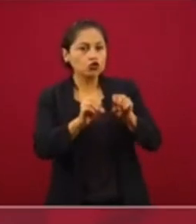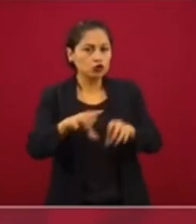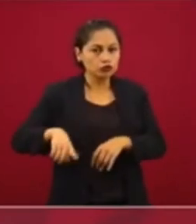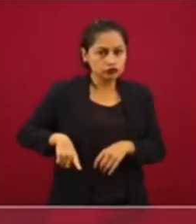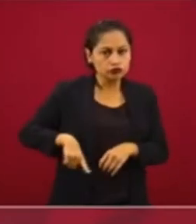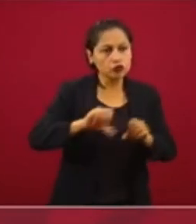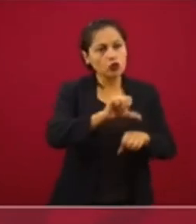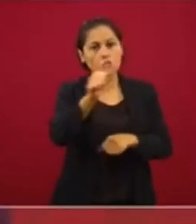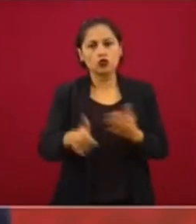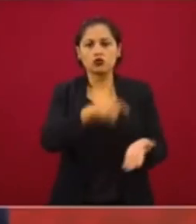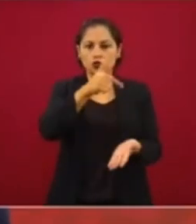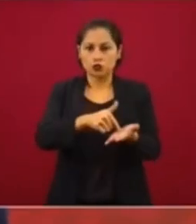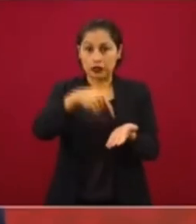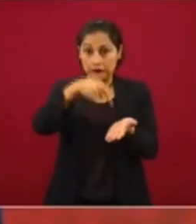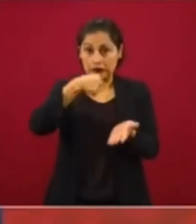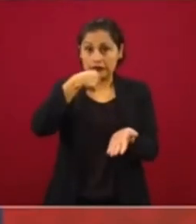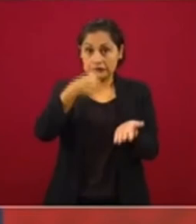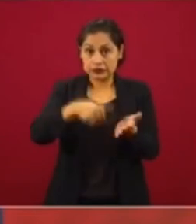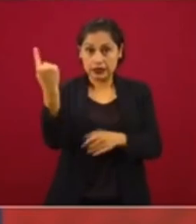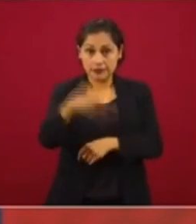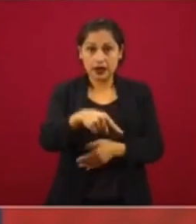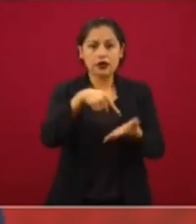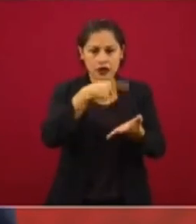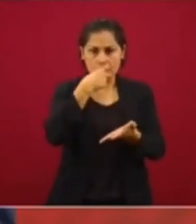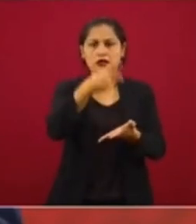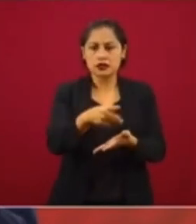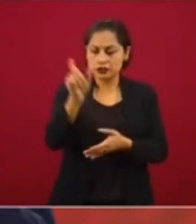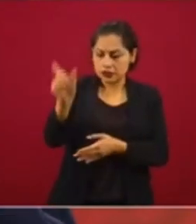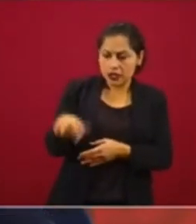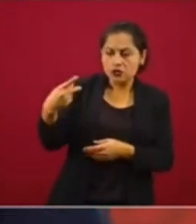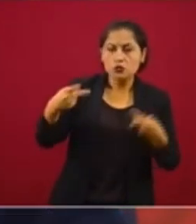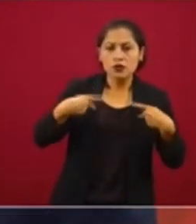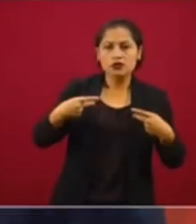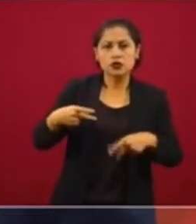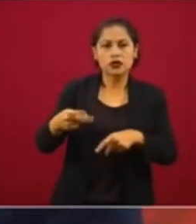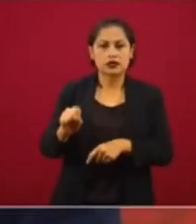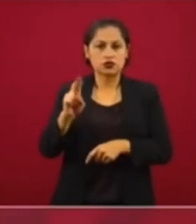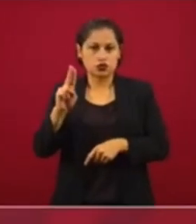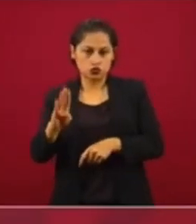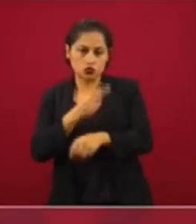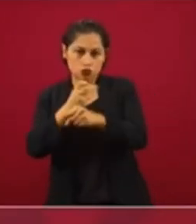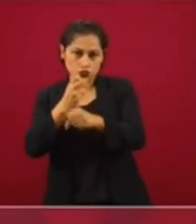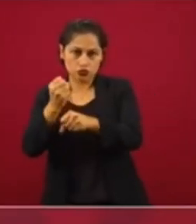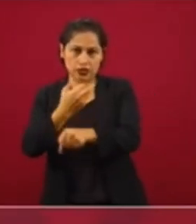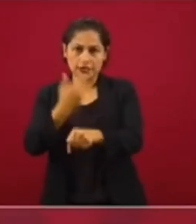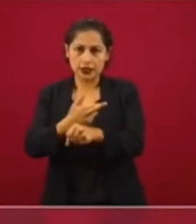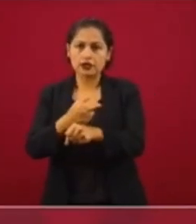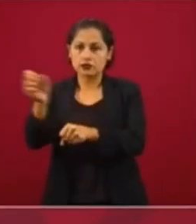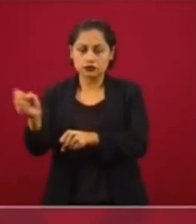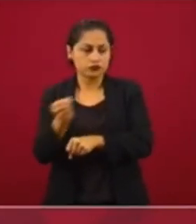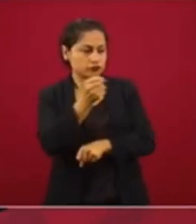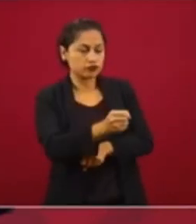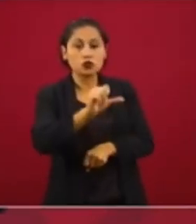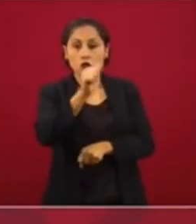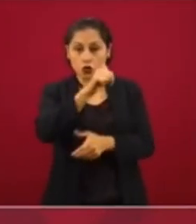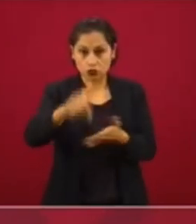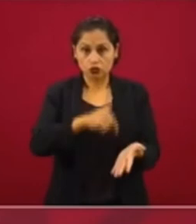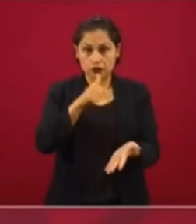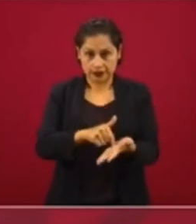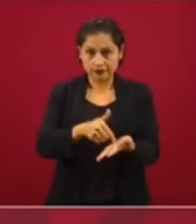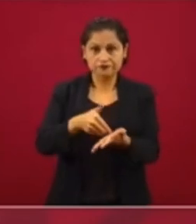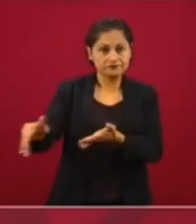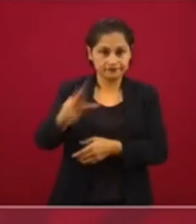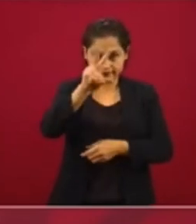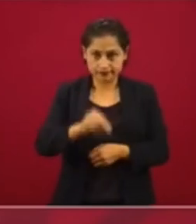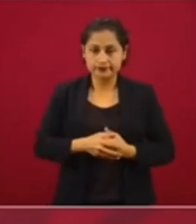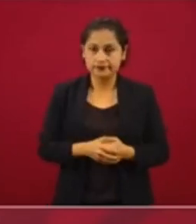establece el decreto, con el mismo rango. Pero queremos eficientar, hacer